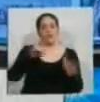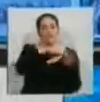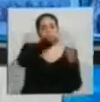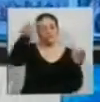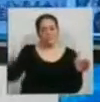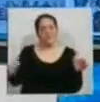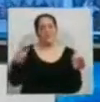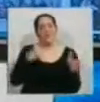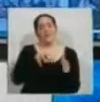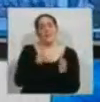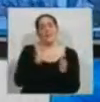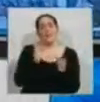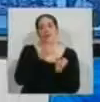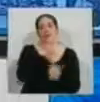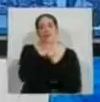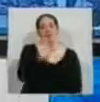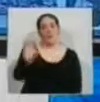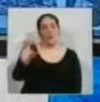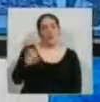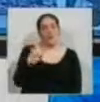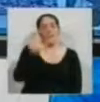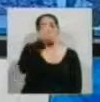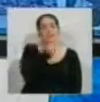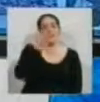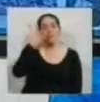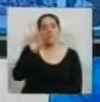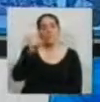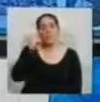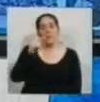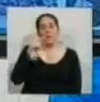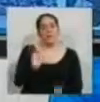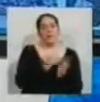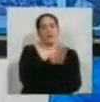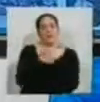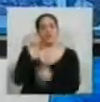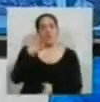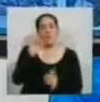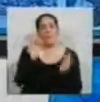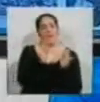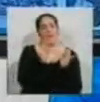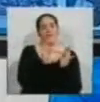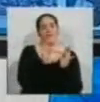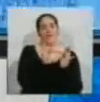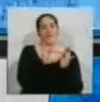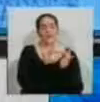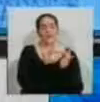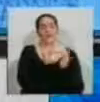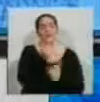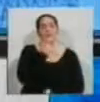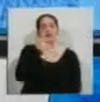350.000 ejemplares de diferentes tipos de libros, solamente electrónicos. Si vos querés, lo podés